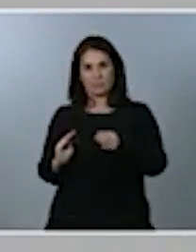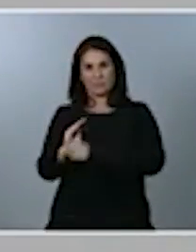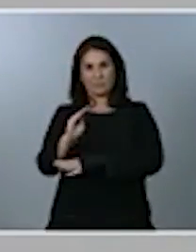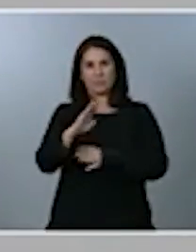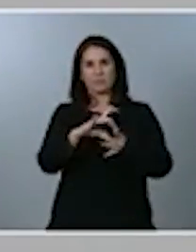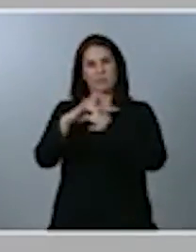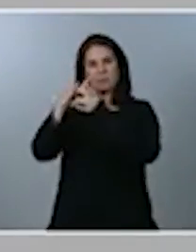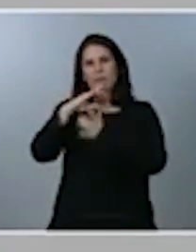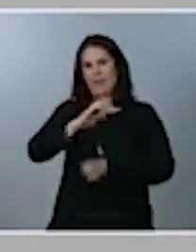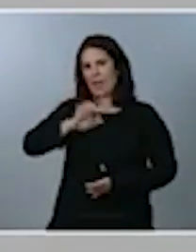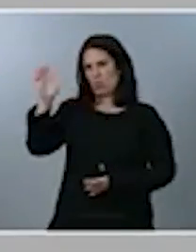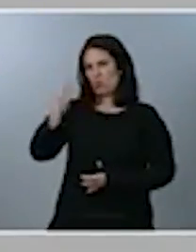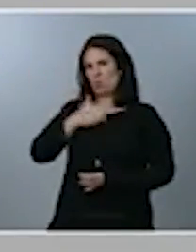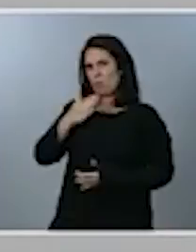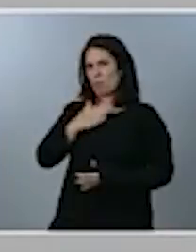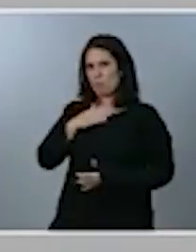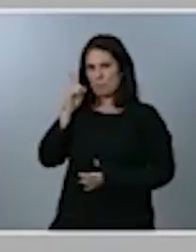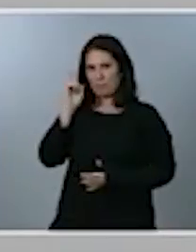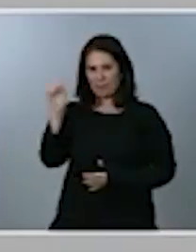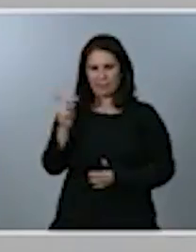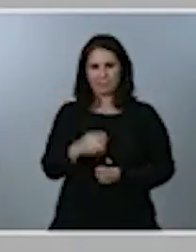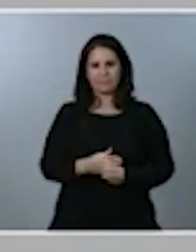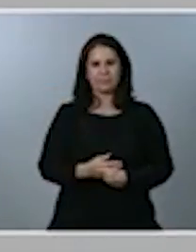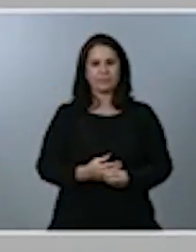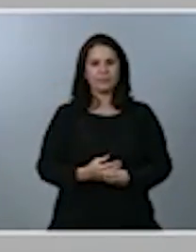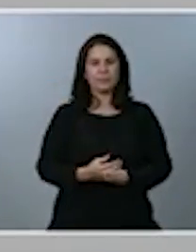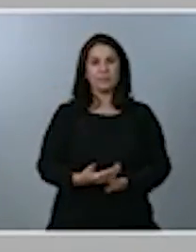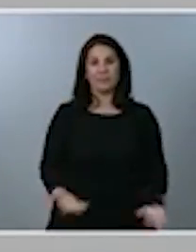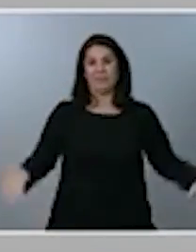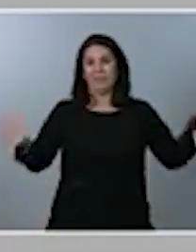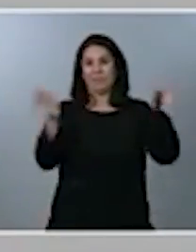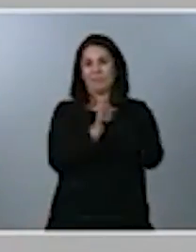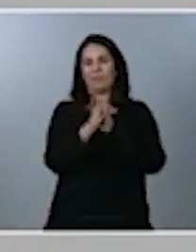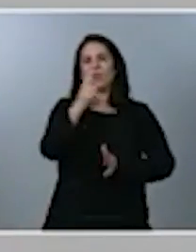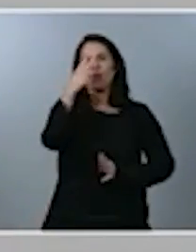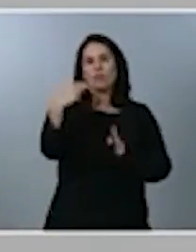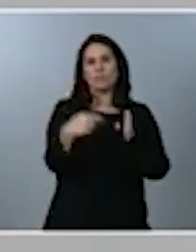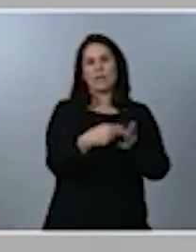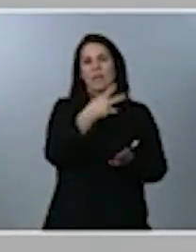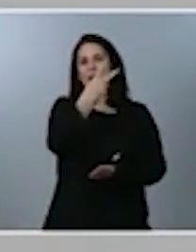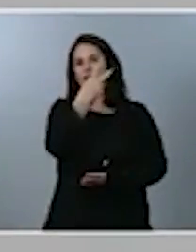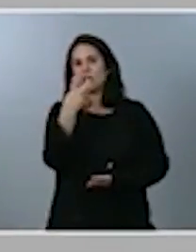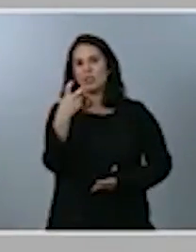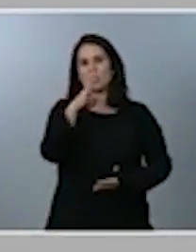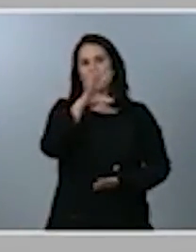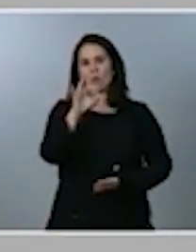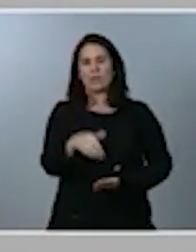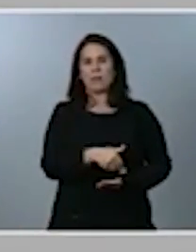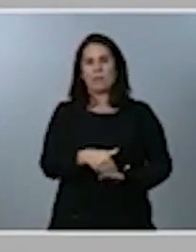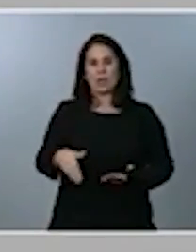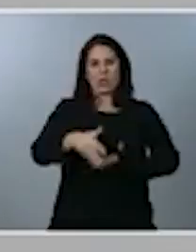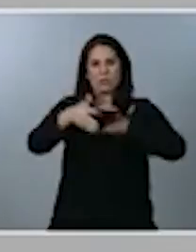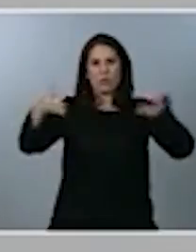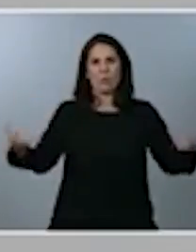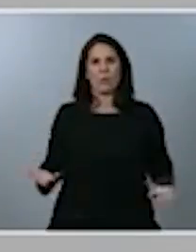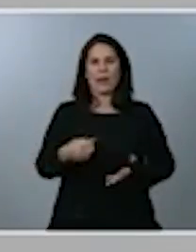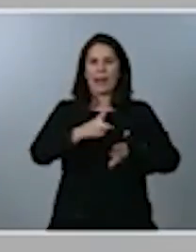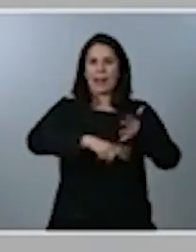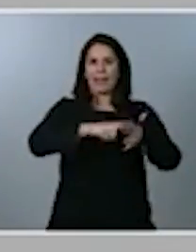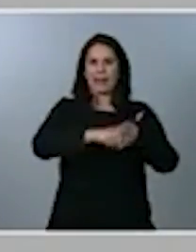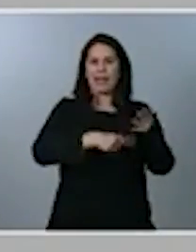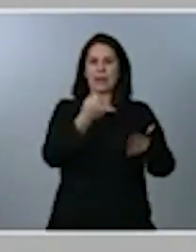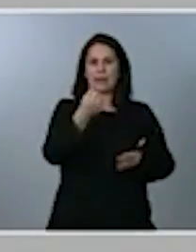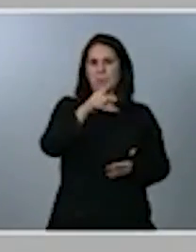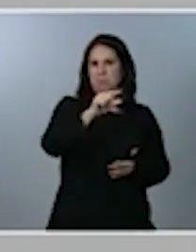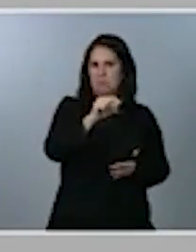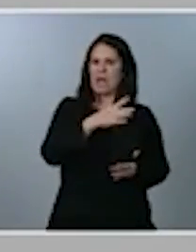En conjunto vamos a destinar más de 2.250 millones para promover alquiler asequible, construcción de vivienda,